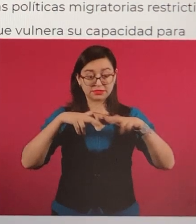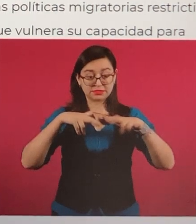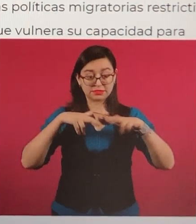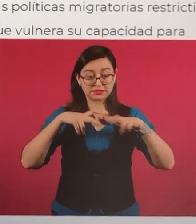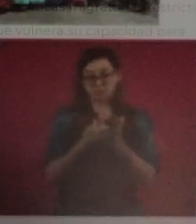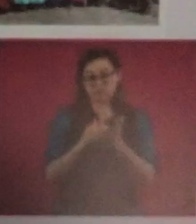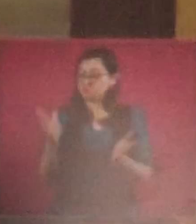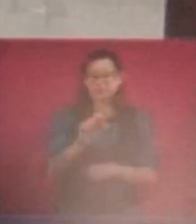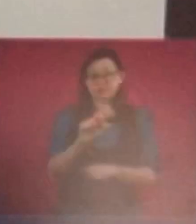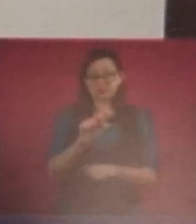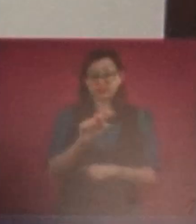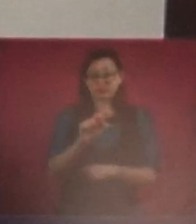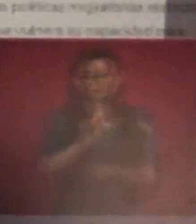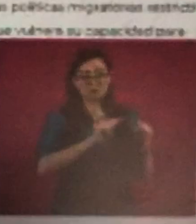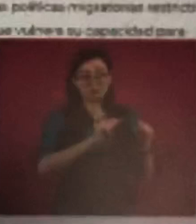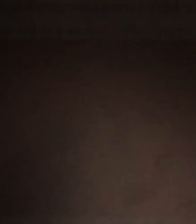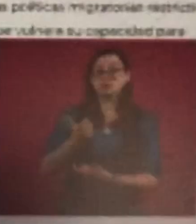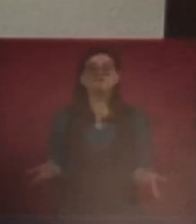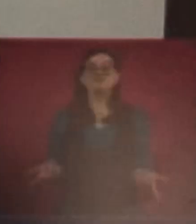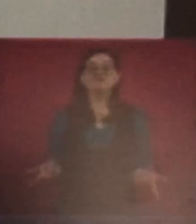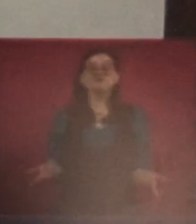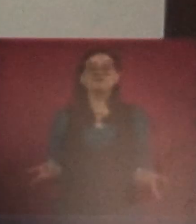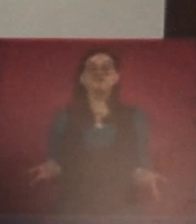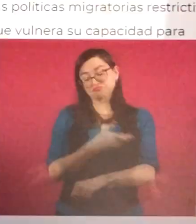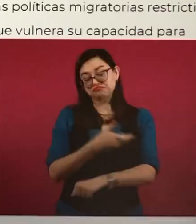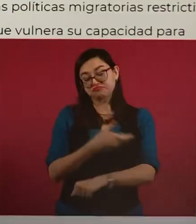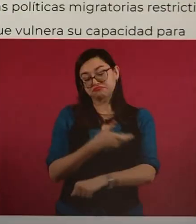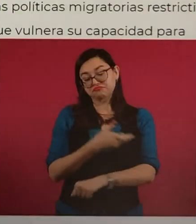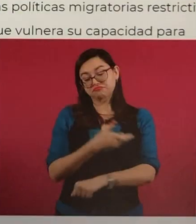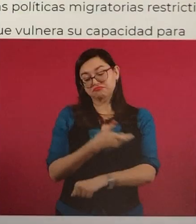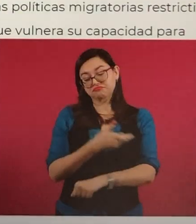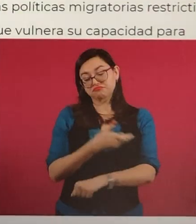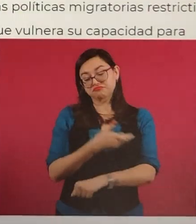muy interesante es este que le voy a mostrar.